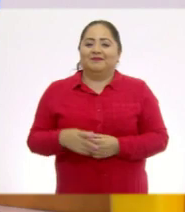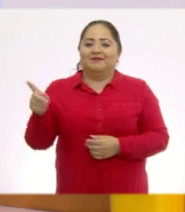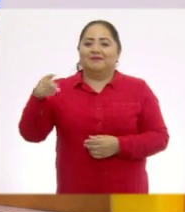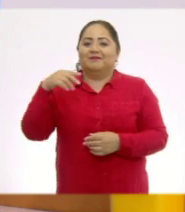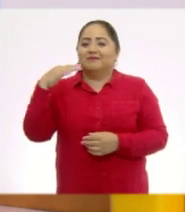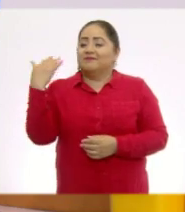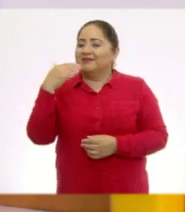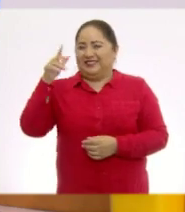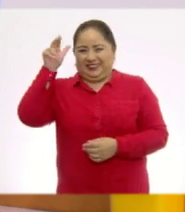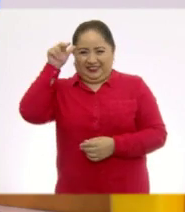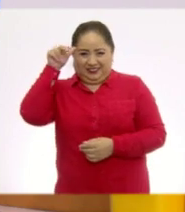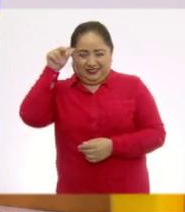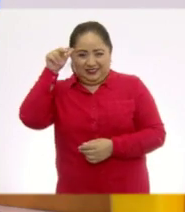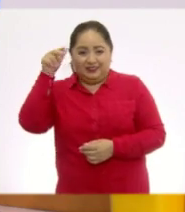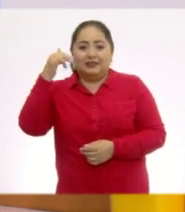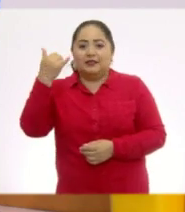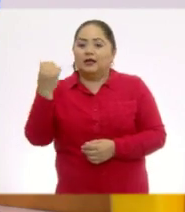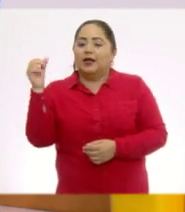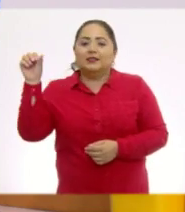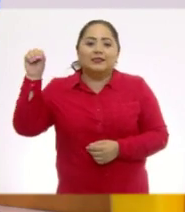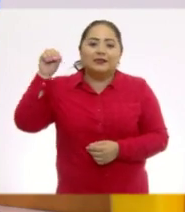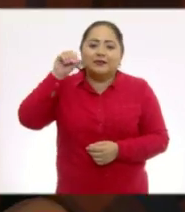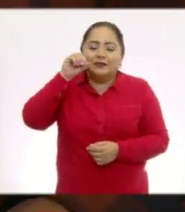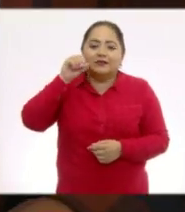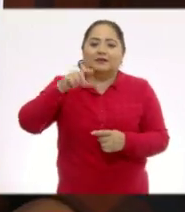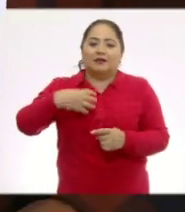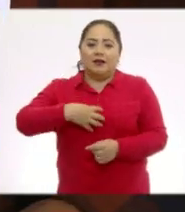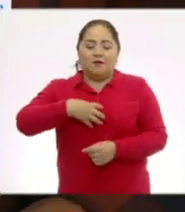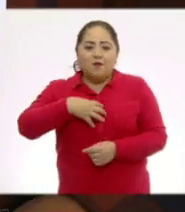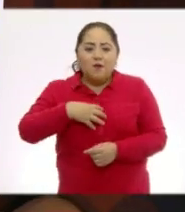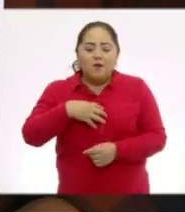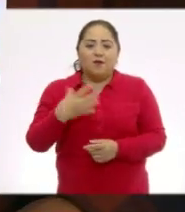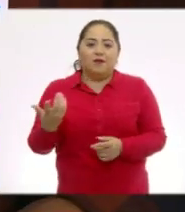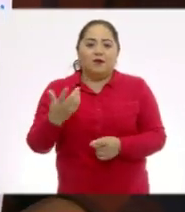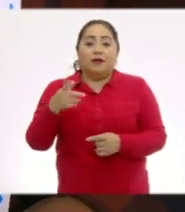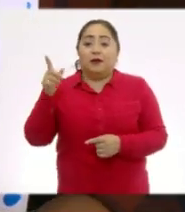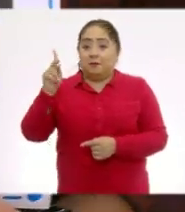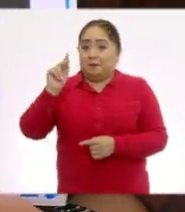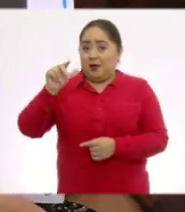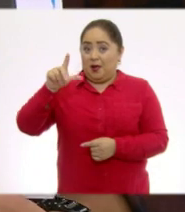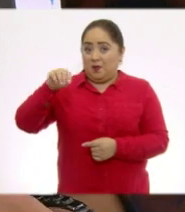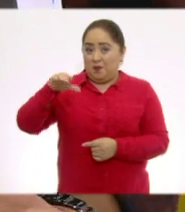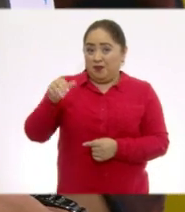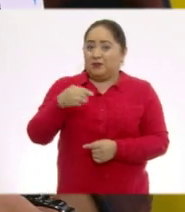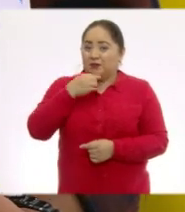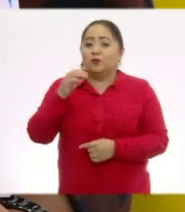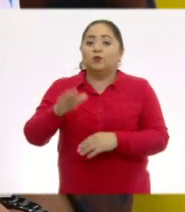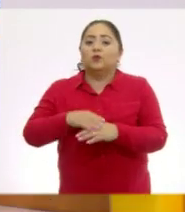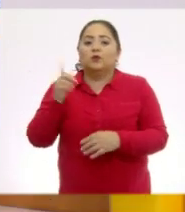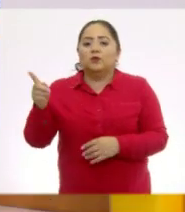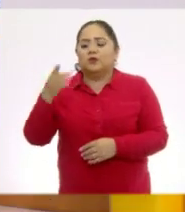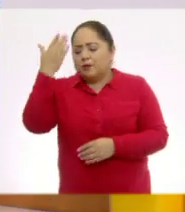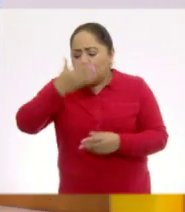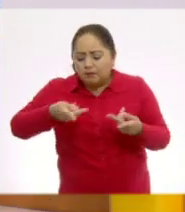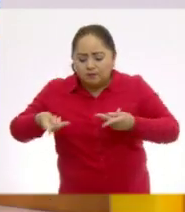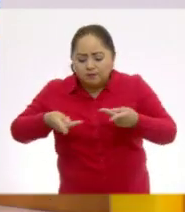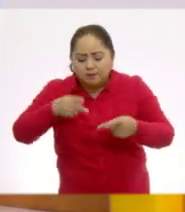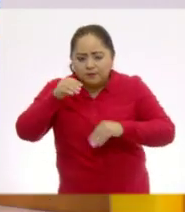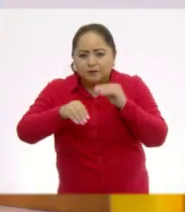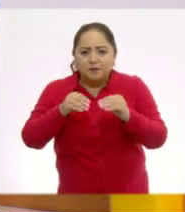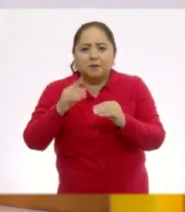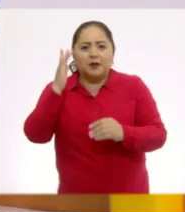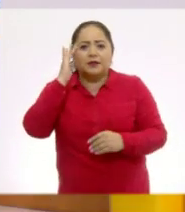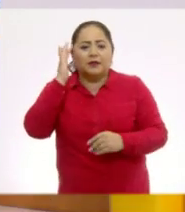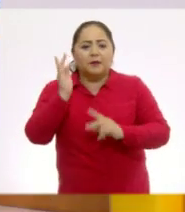zanahorias y espinacas, camotes, a Paloma, ya que ella solía preparar un pastel de